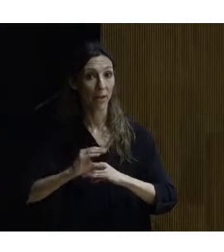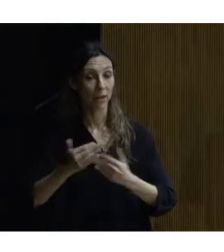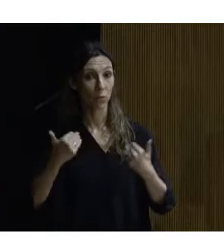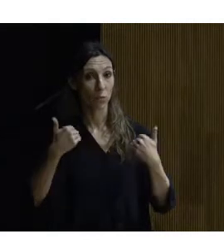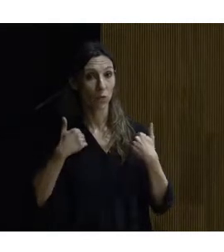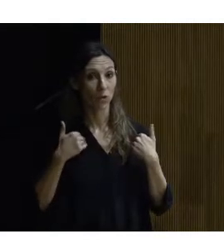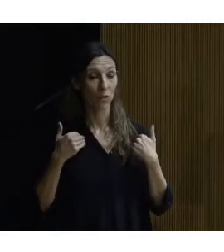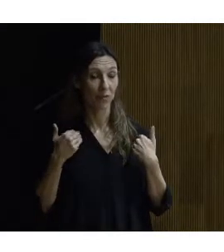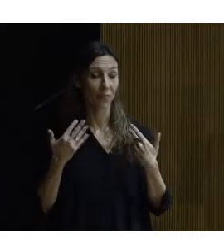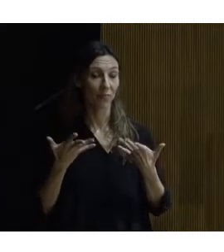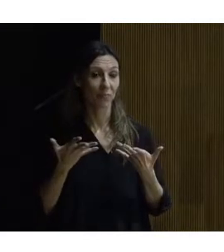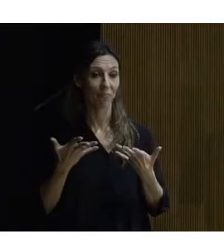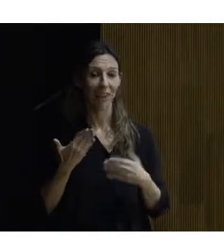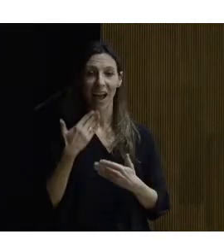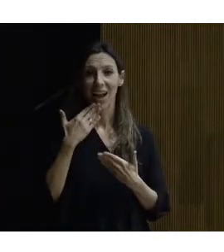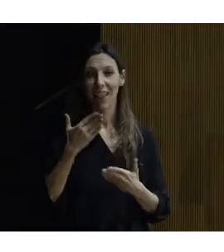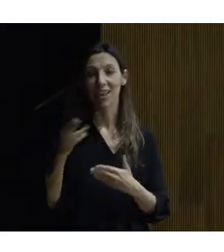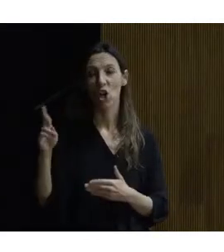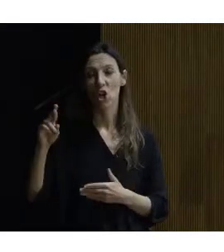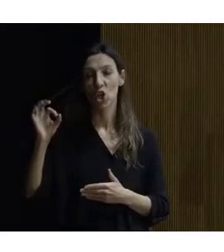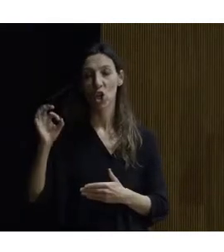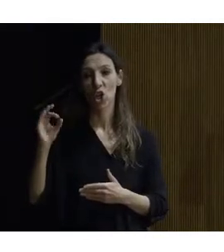por su presentación se